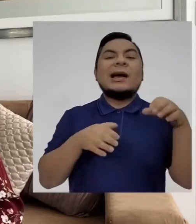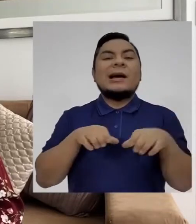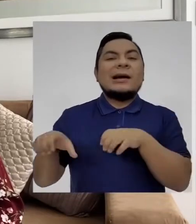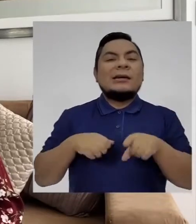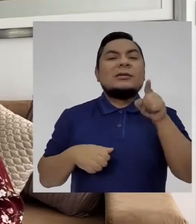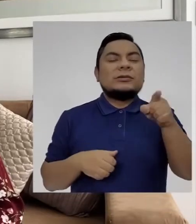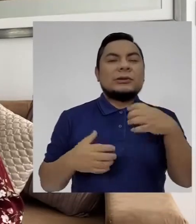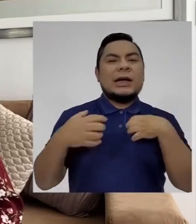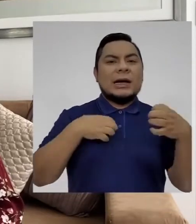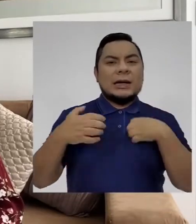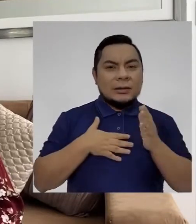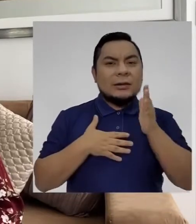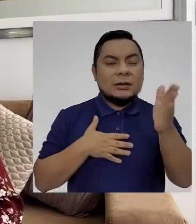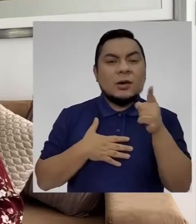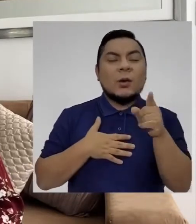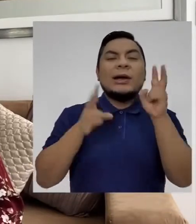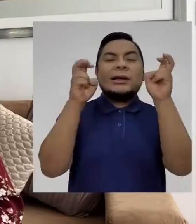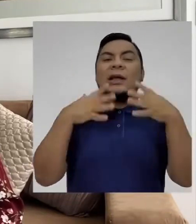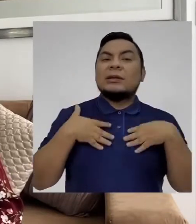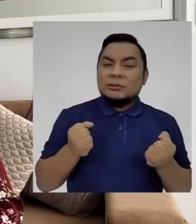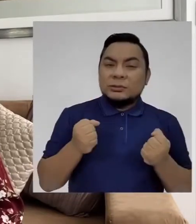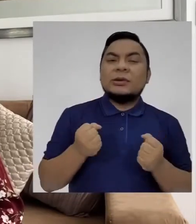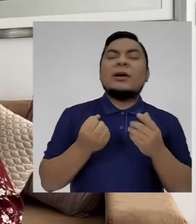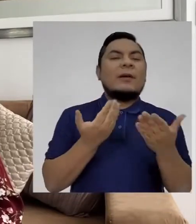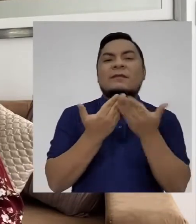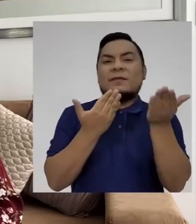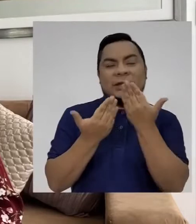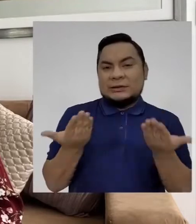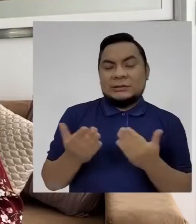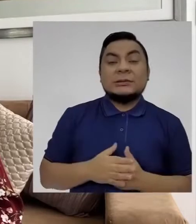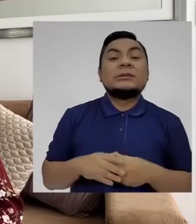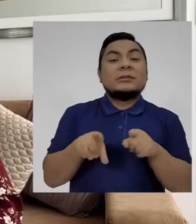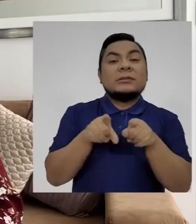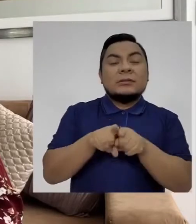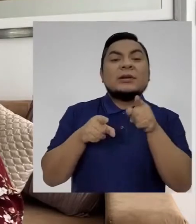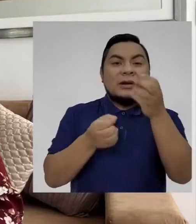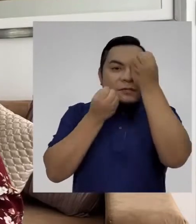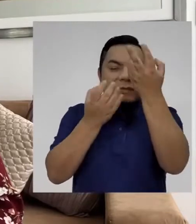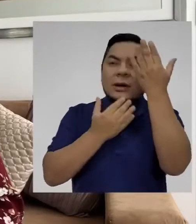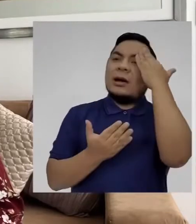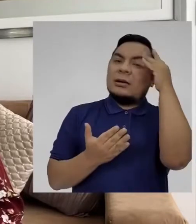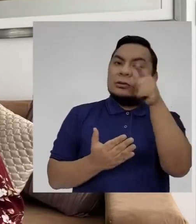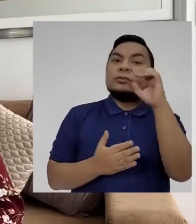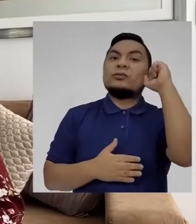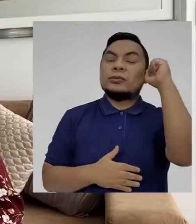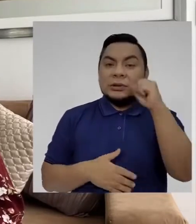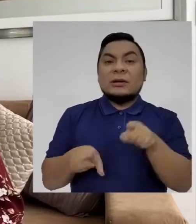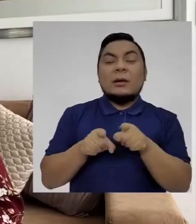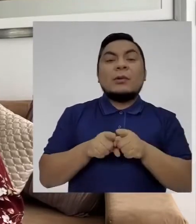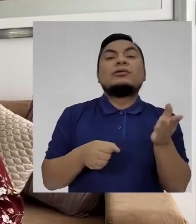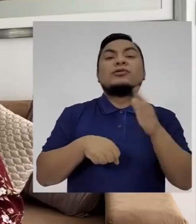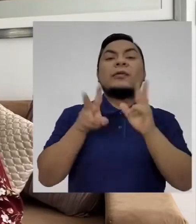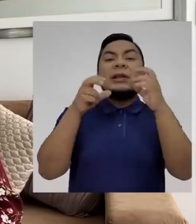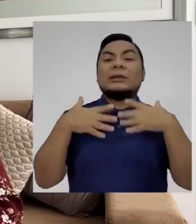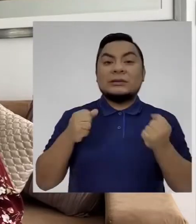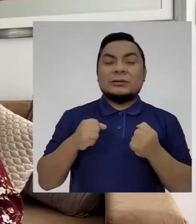realizar sus reclamos en materia de salud con mayor facilidad, así como informarse sobre sus derechos